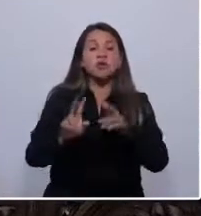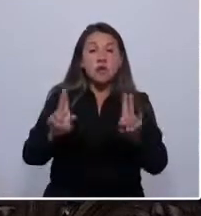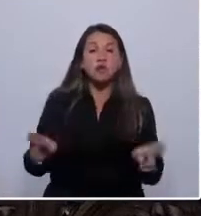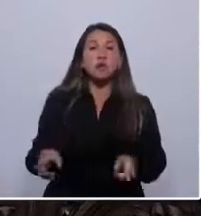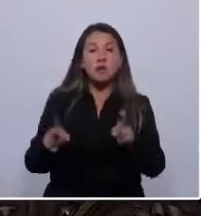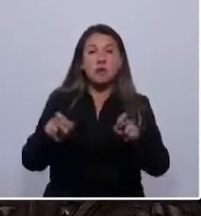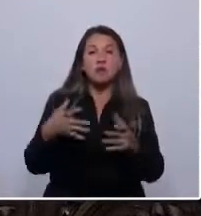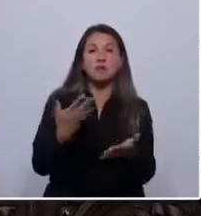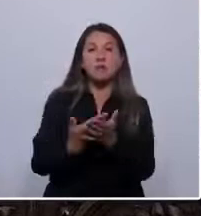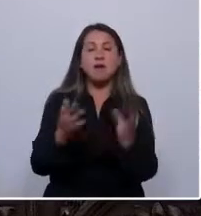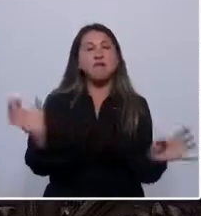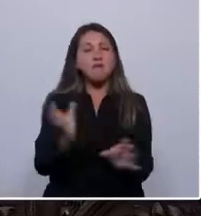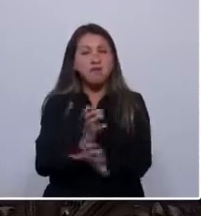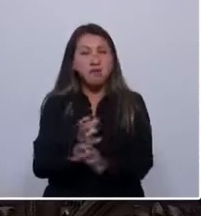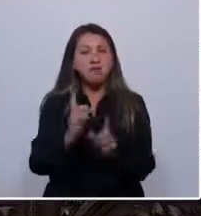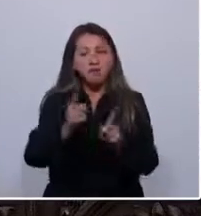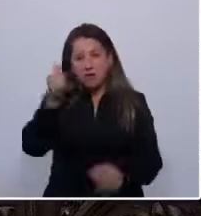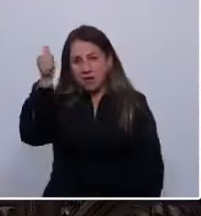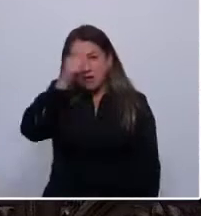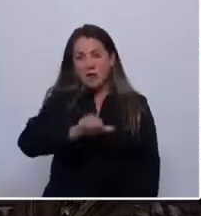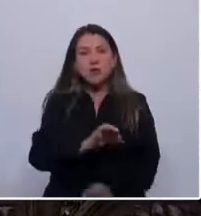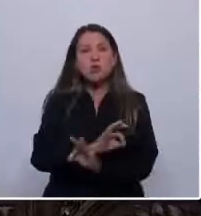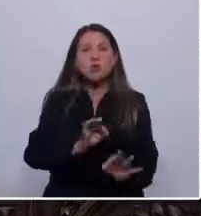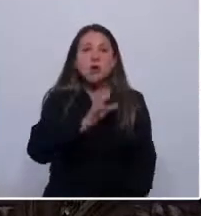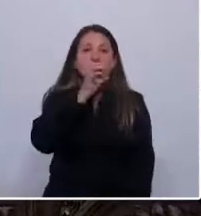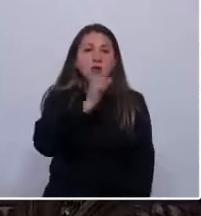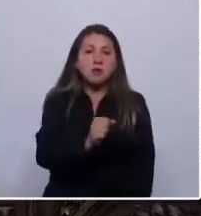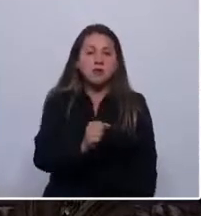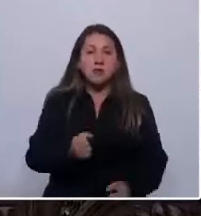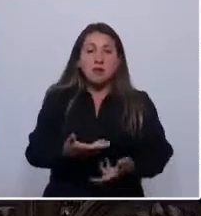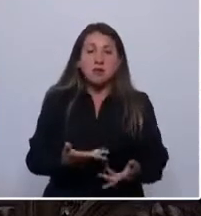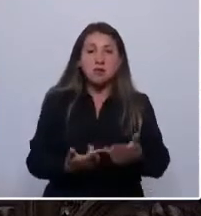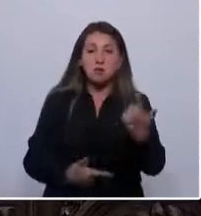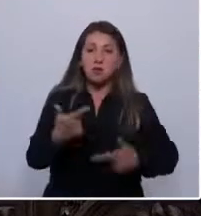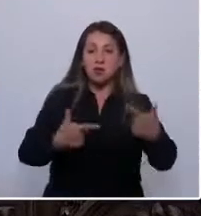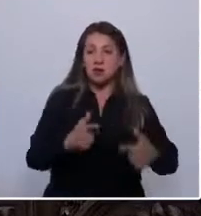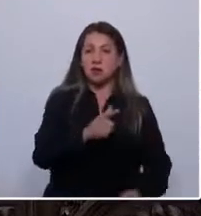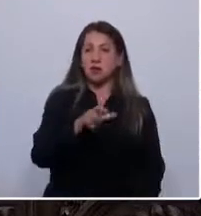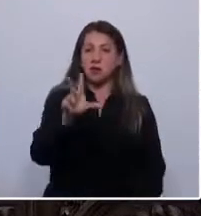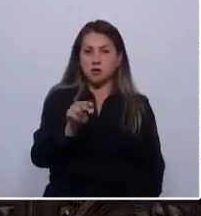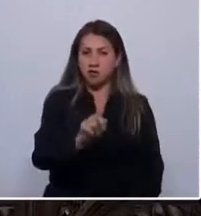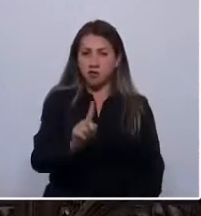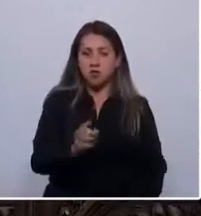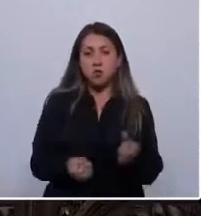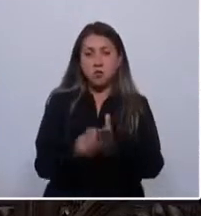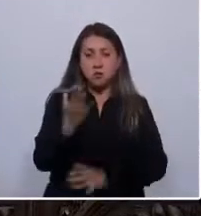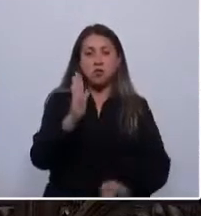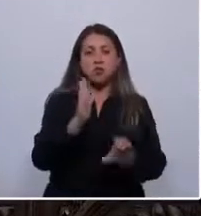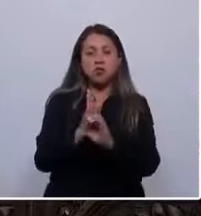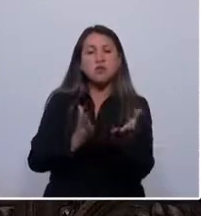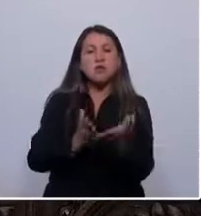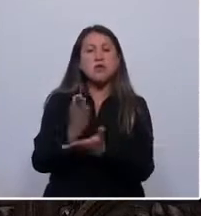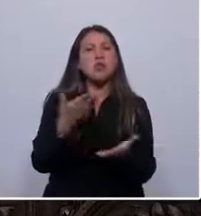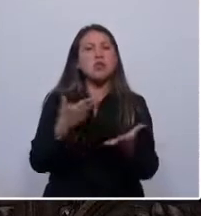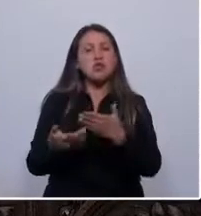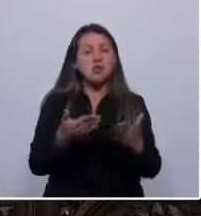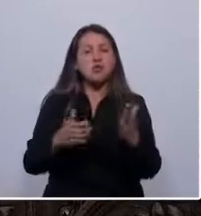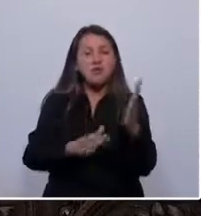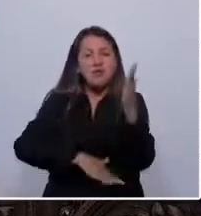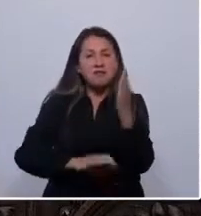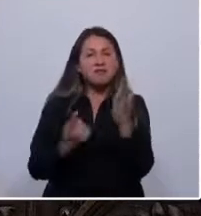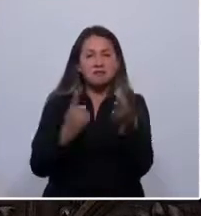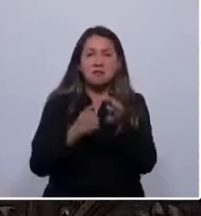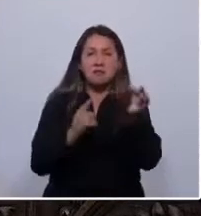La violencia debe ser condenada y nunca tolerada como método de acción política. La nueva constitución debe comenzar desde aquella básica premisa.